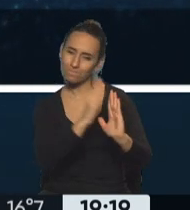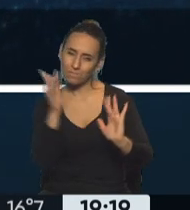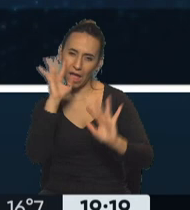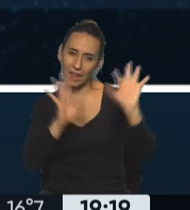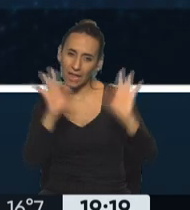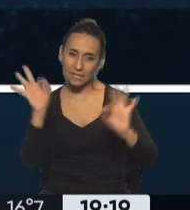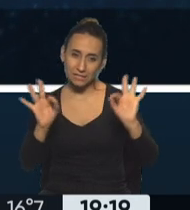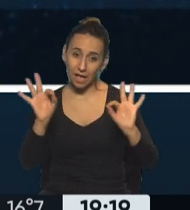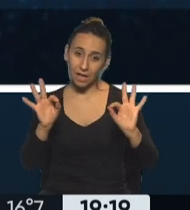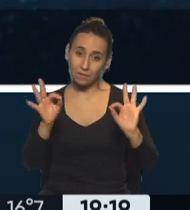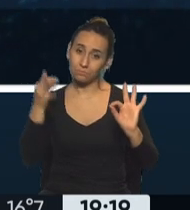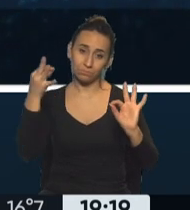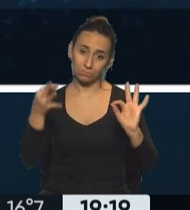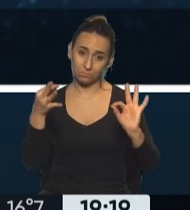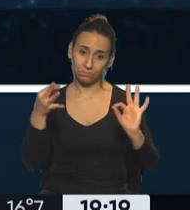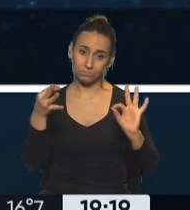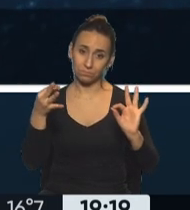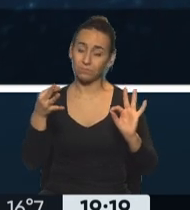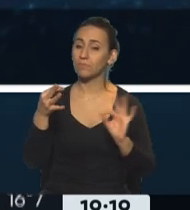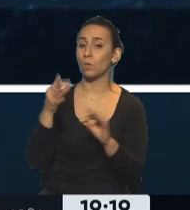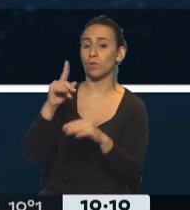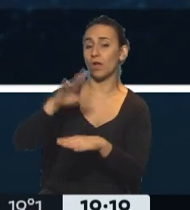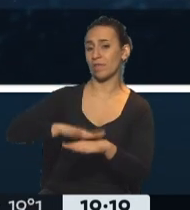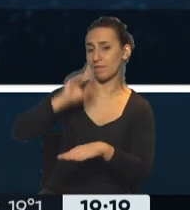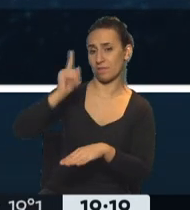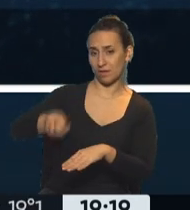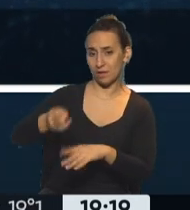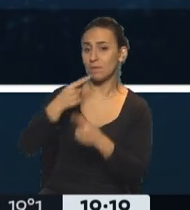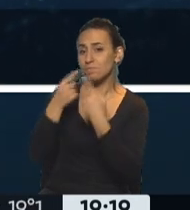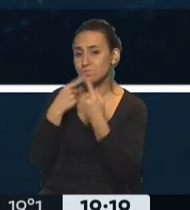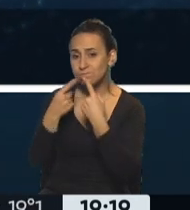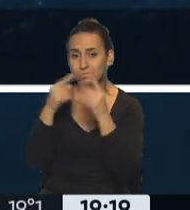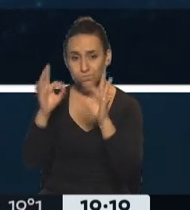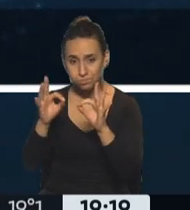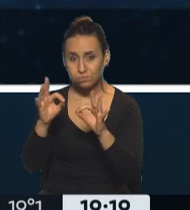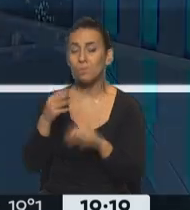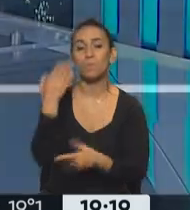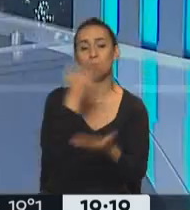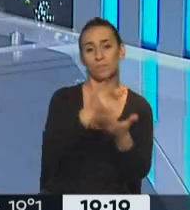corresponde es una vez indagados solicitar la detención al juzgado de garantías intervinientes